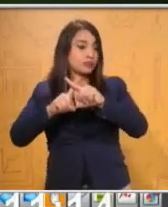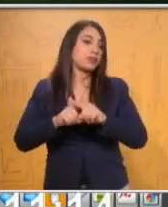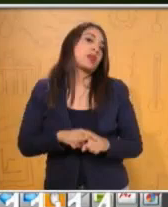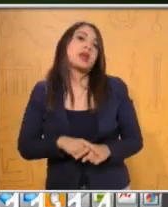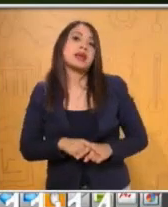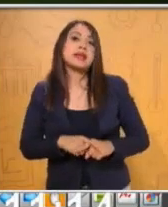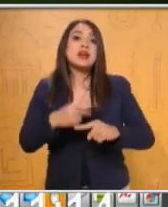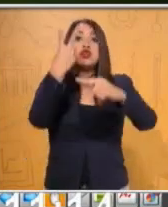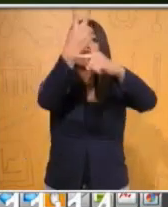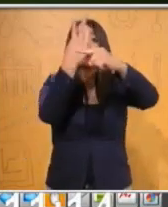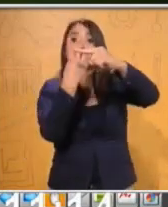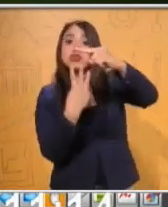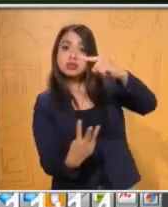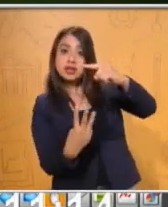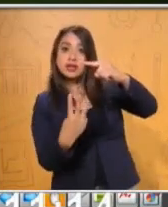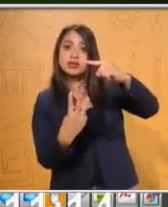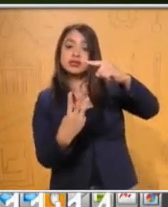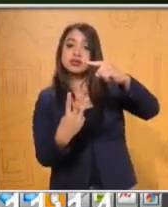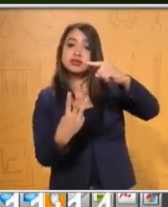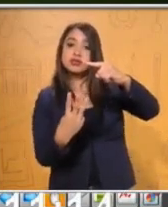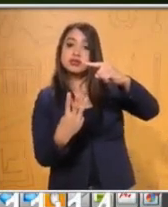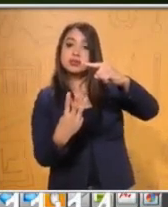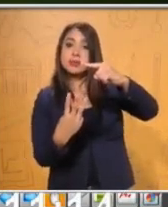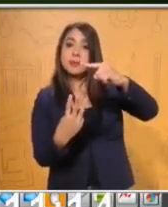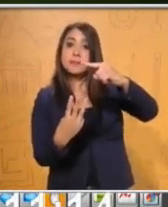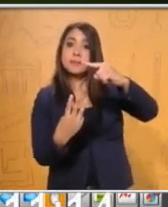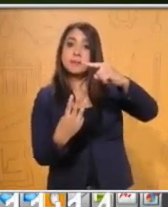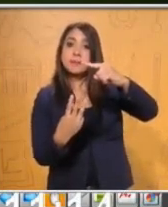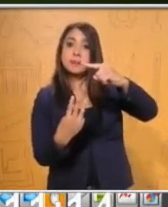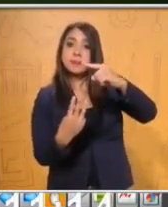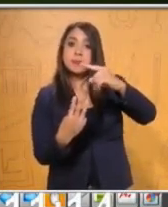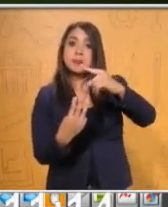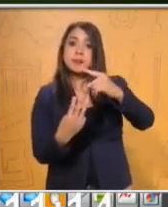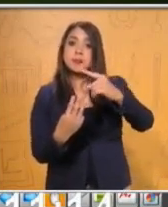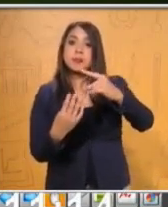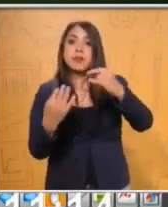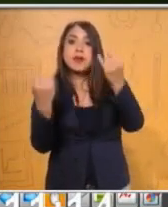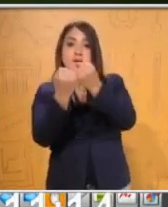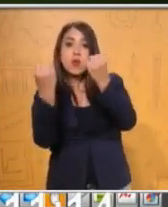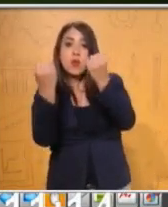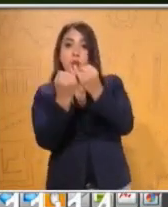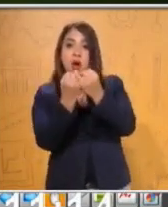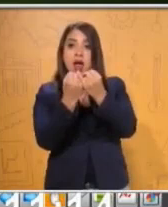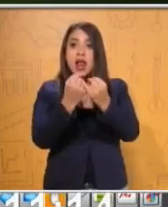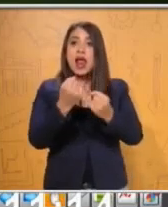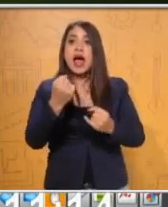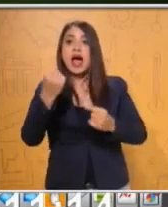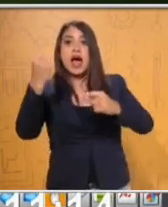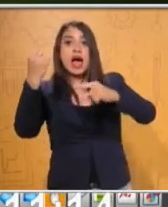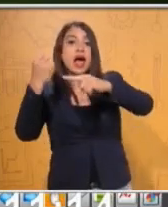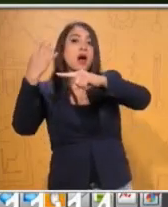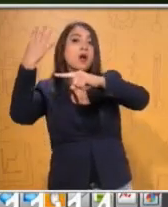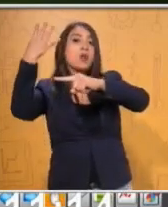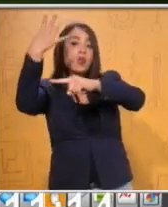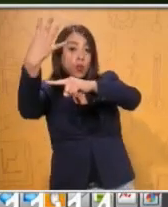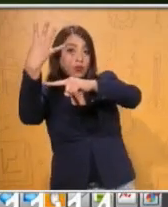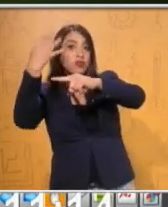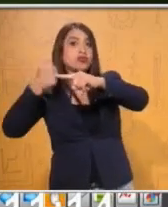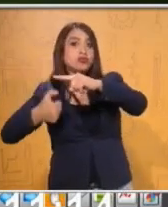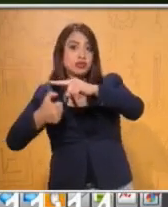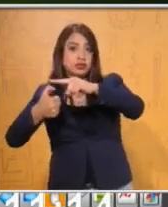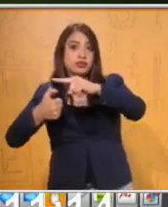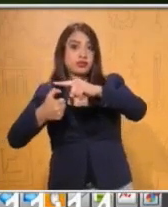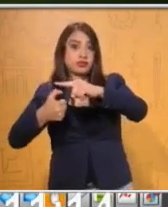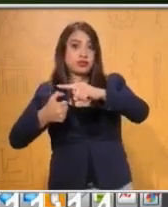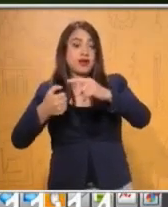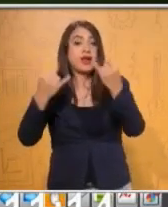ocupan el mismo espacio del entero que cuatro sextos. Por lo tanto, podemos afirmar que es una